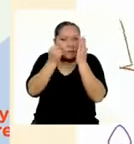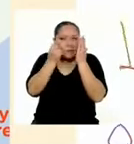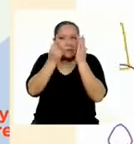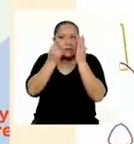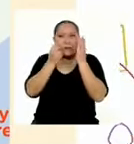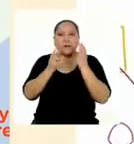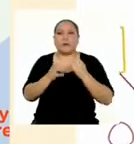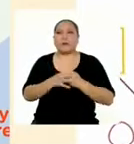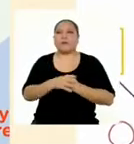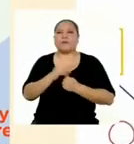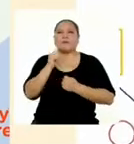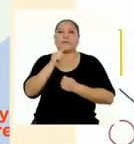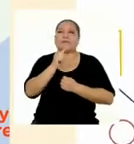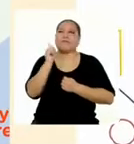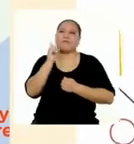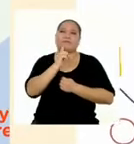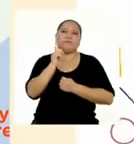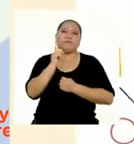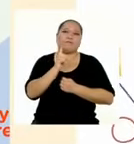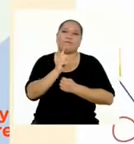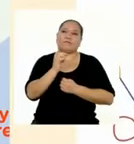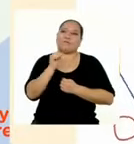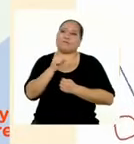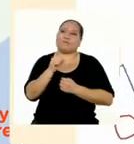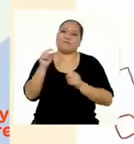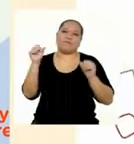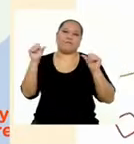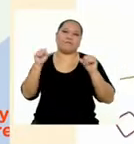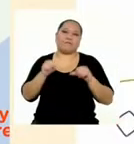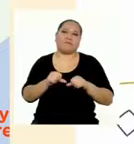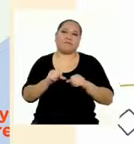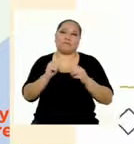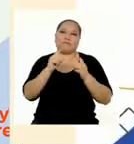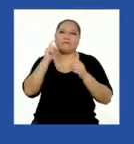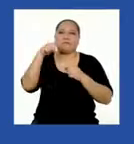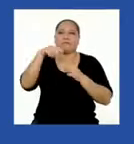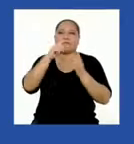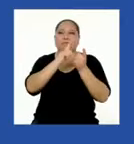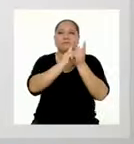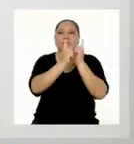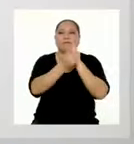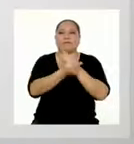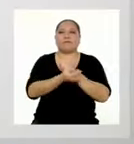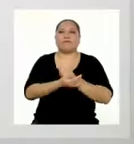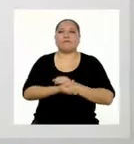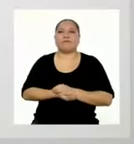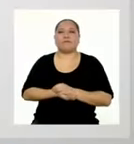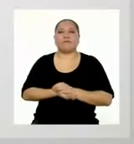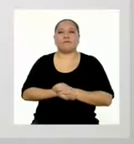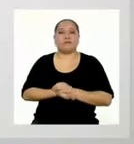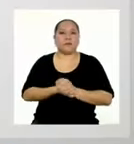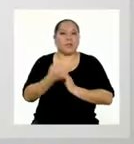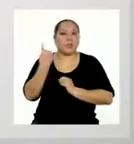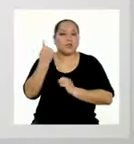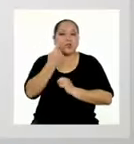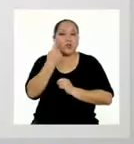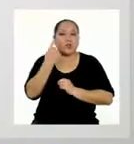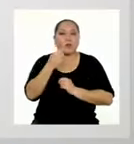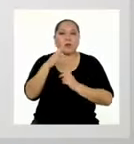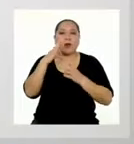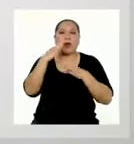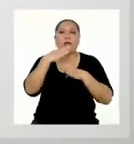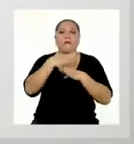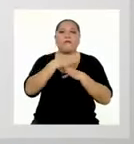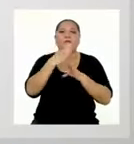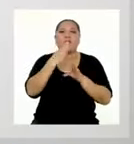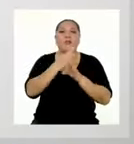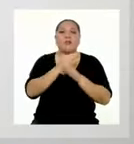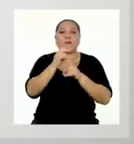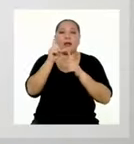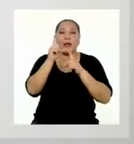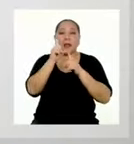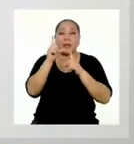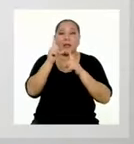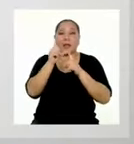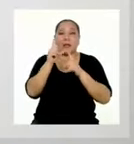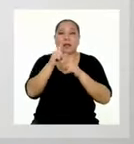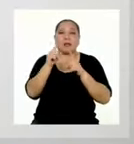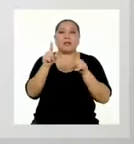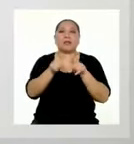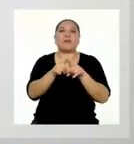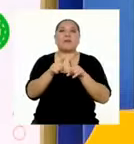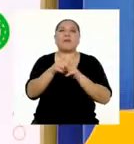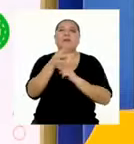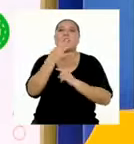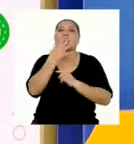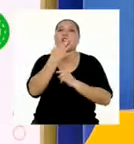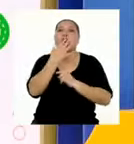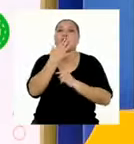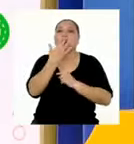entender. Así que no, en ese aspecto creo que toca cambiar. Y no solo es por el tipo de letra, Rodrigo, sino también